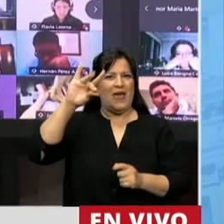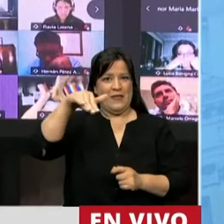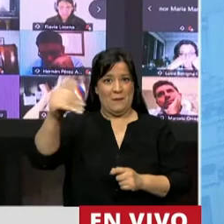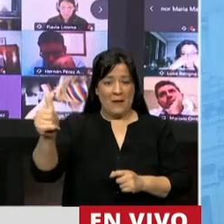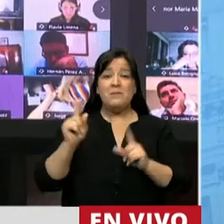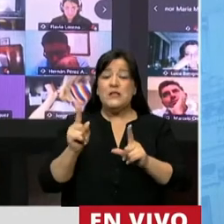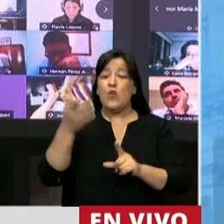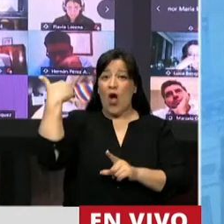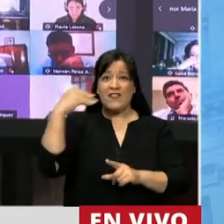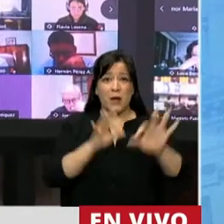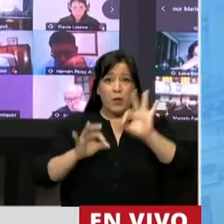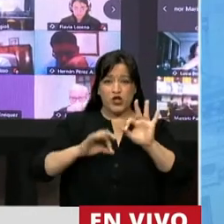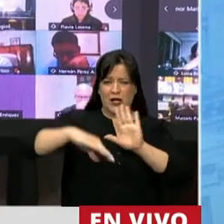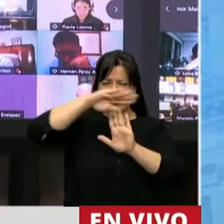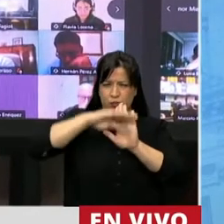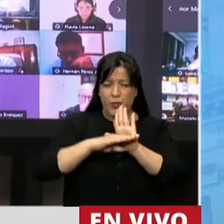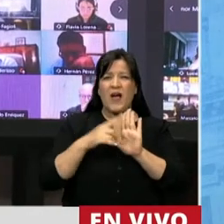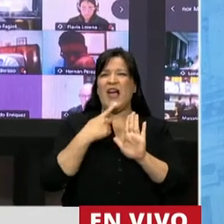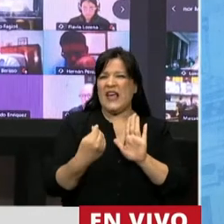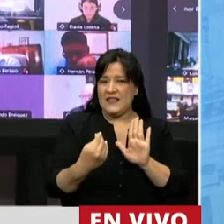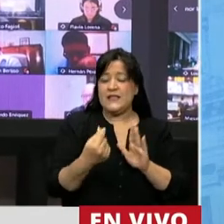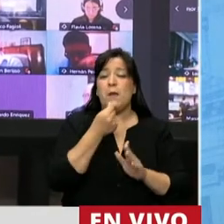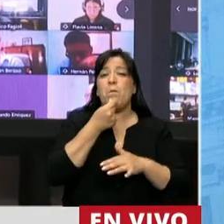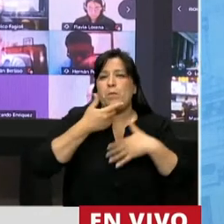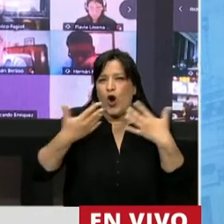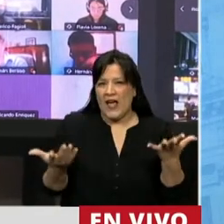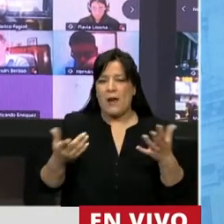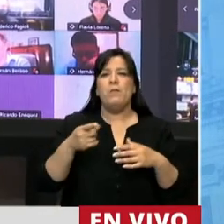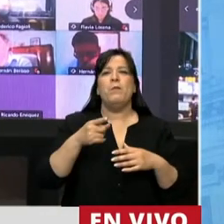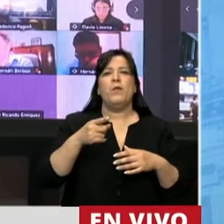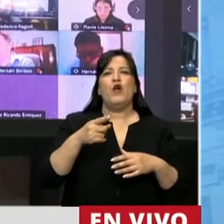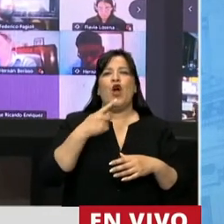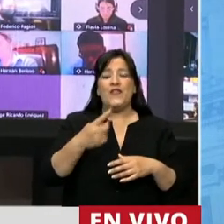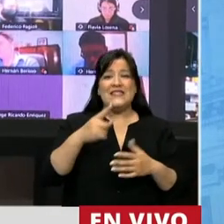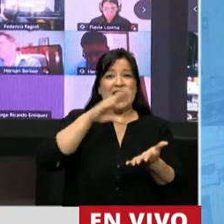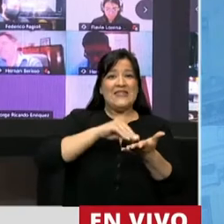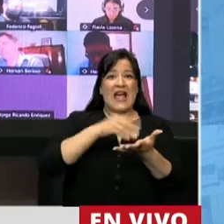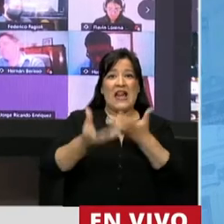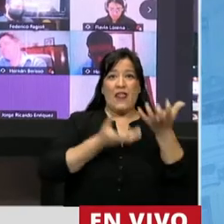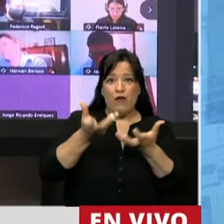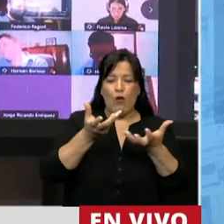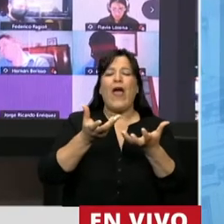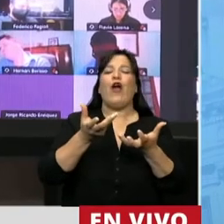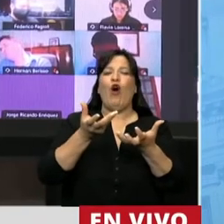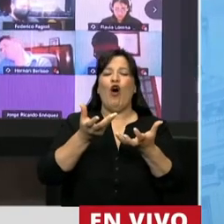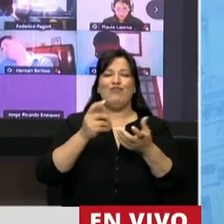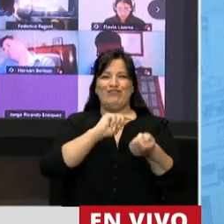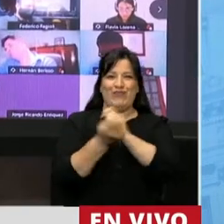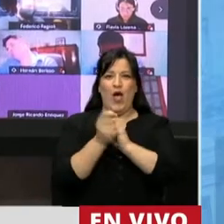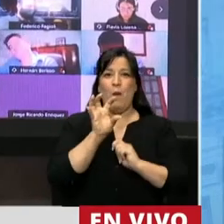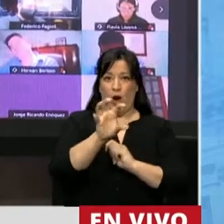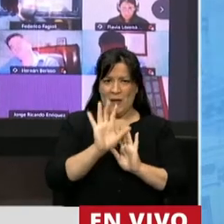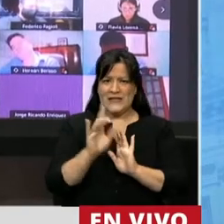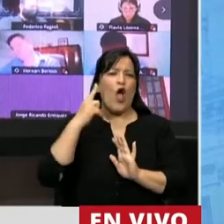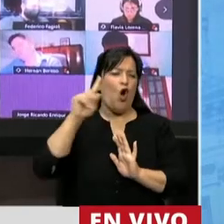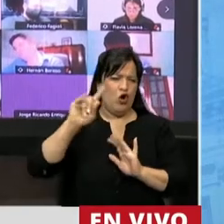Ese proyecto también establecía, por ejemplo, la provincialización de Tierra del Fuego, que creo que fue un logro, pero no se